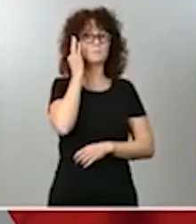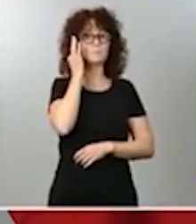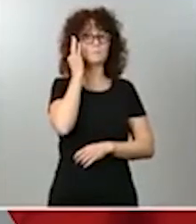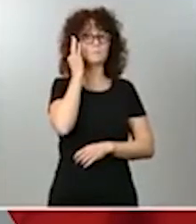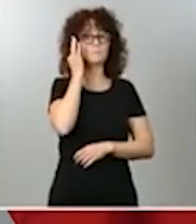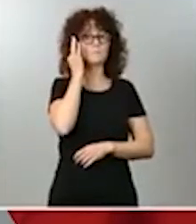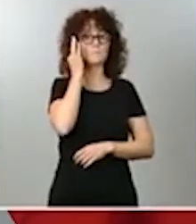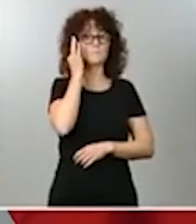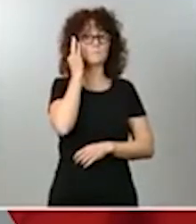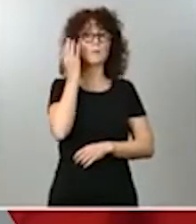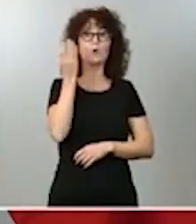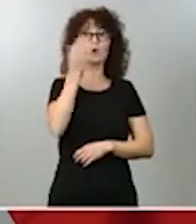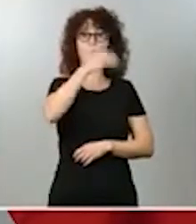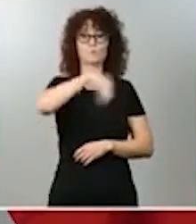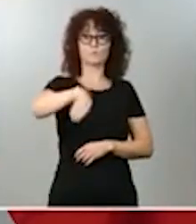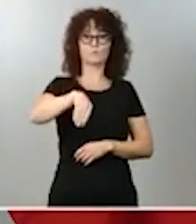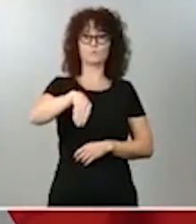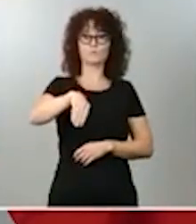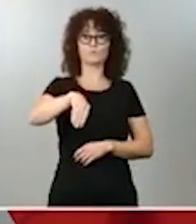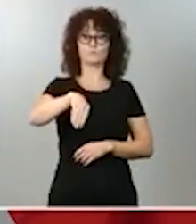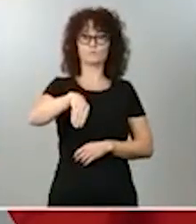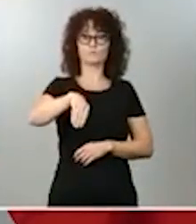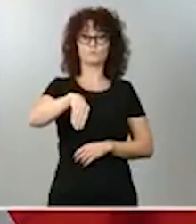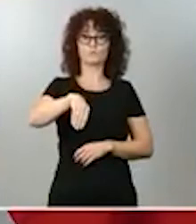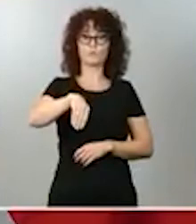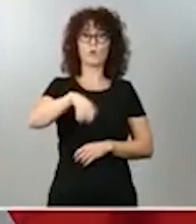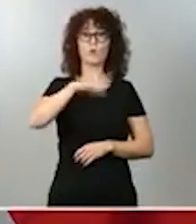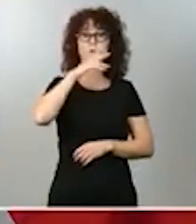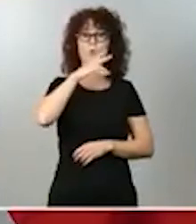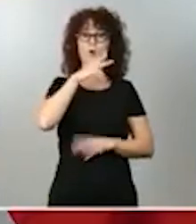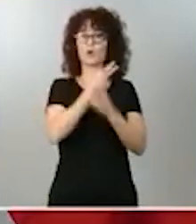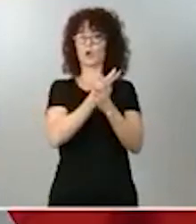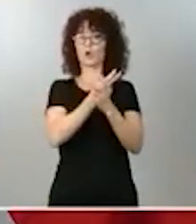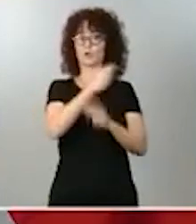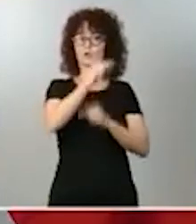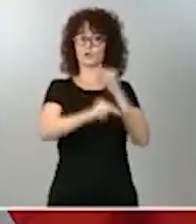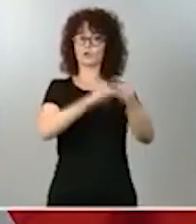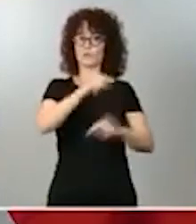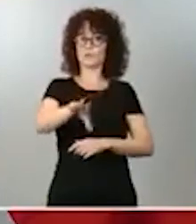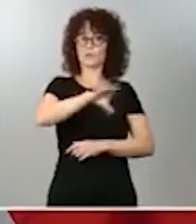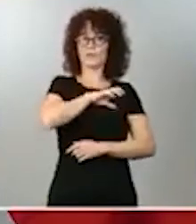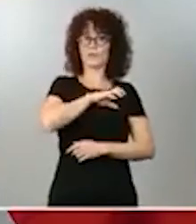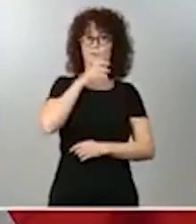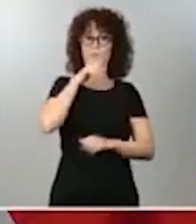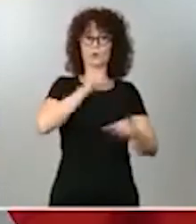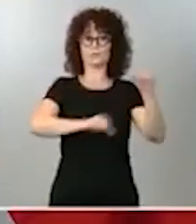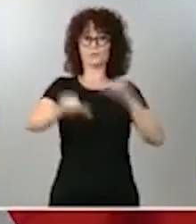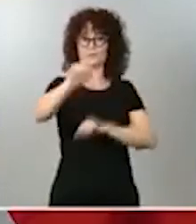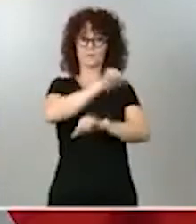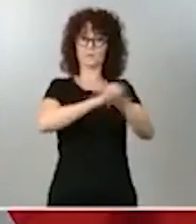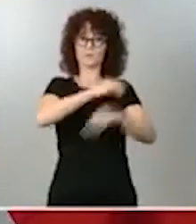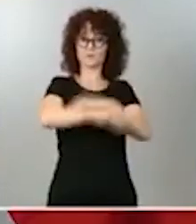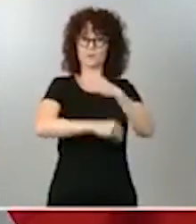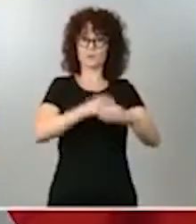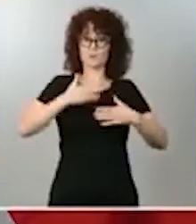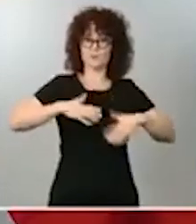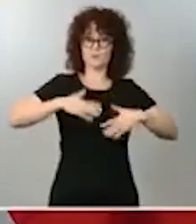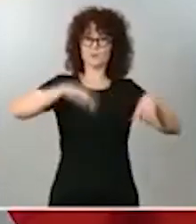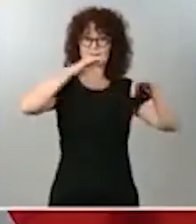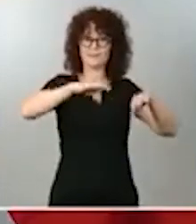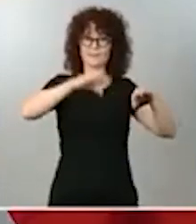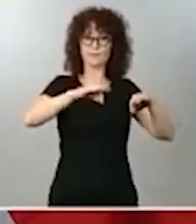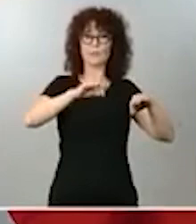de un complemento de toxicidad por los productos químicos que usan en los tejidos y sus mismos compañeros